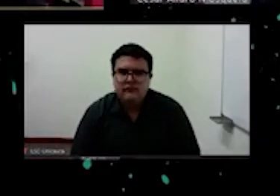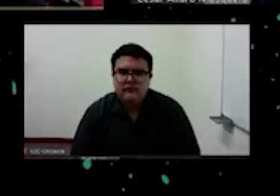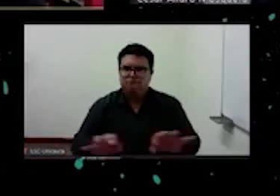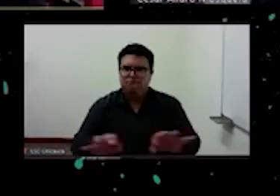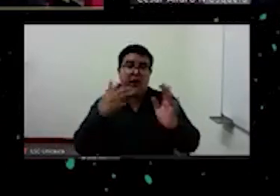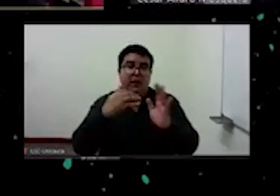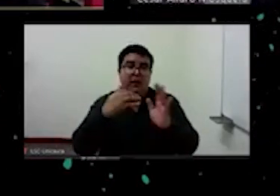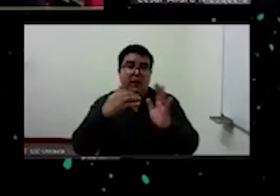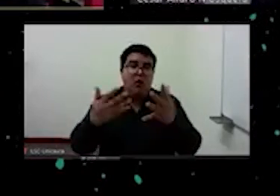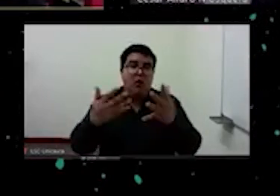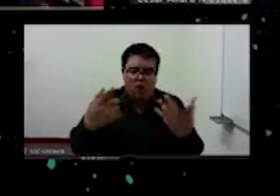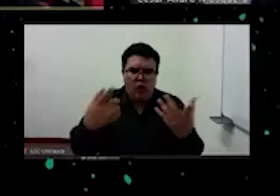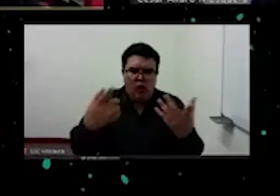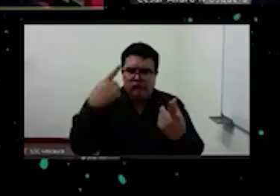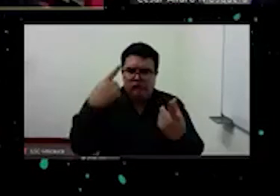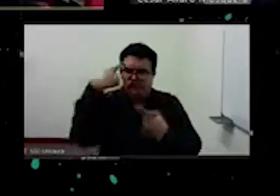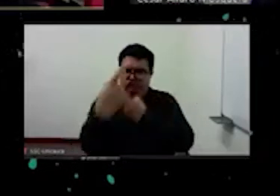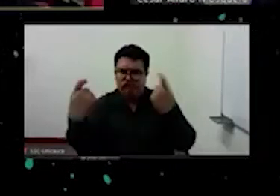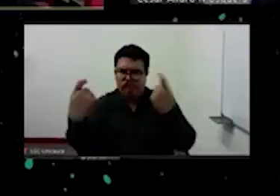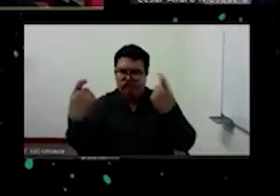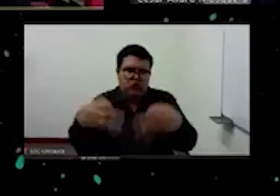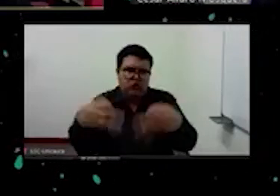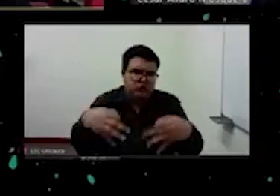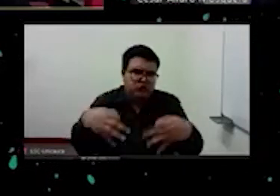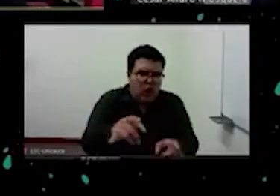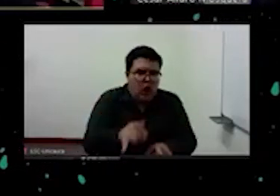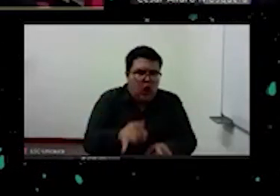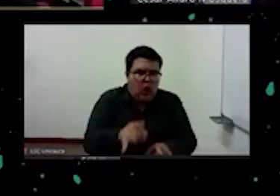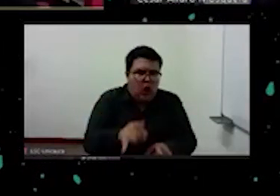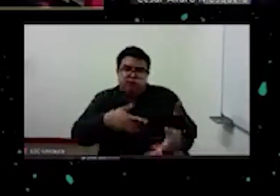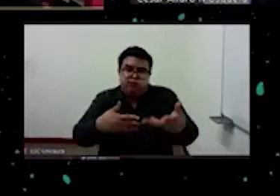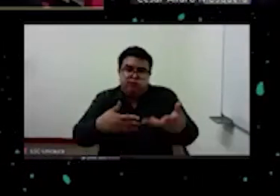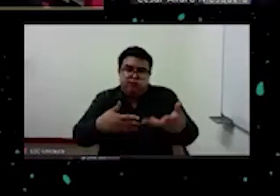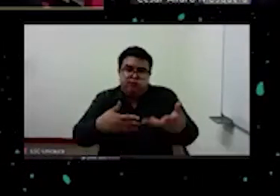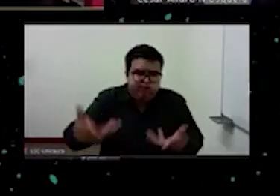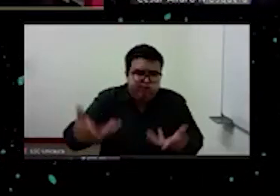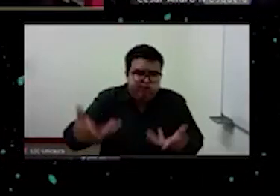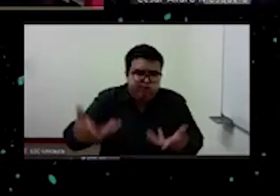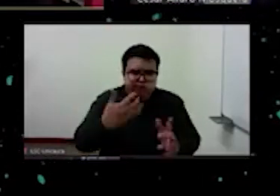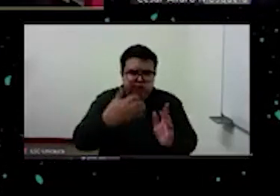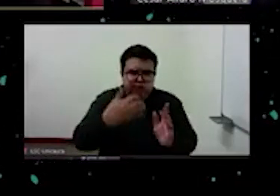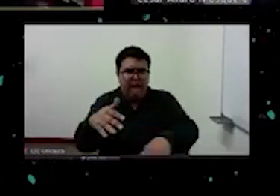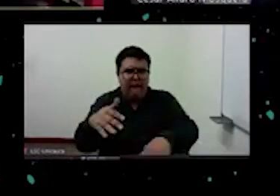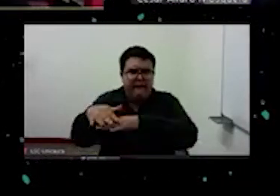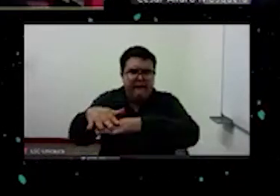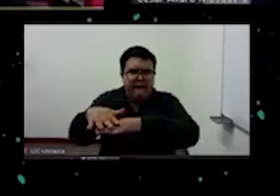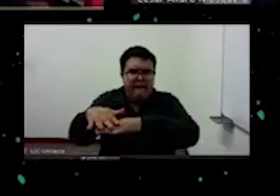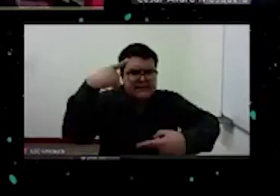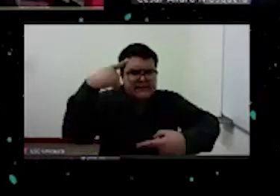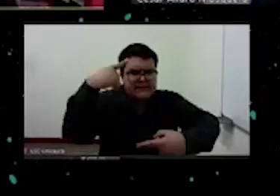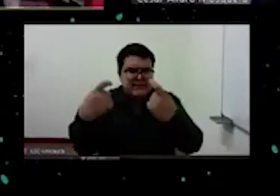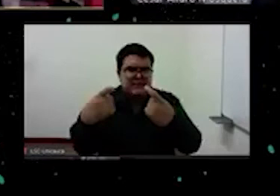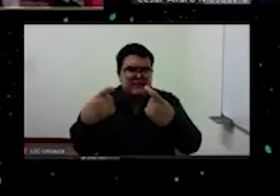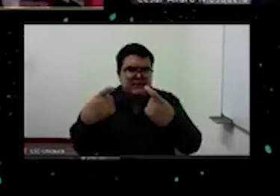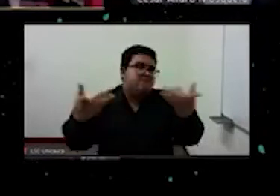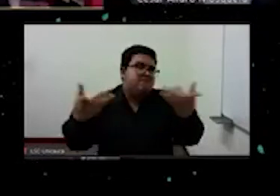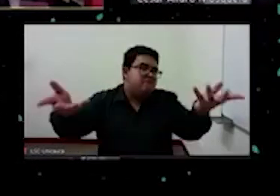para el ojo del hombre pero el hombre ha creado